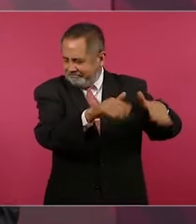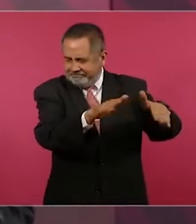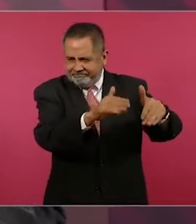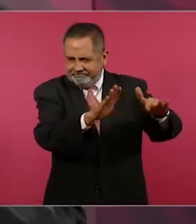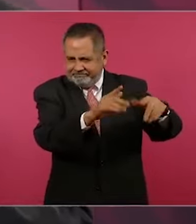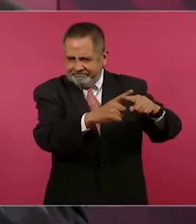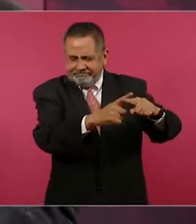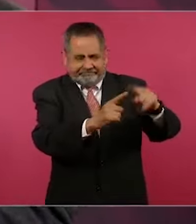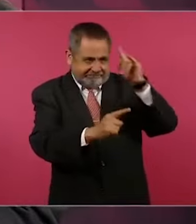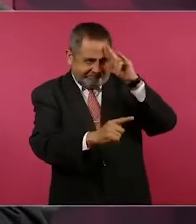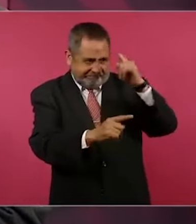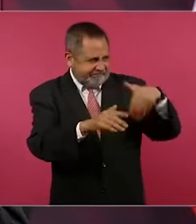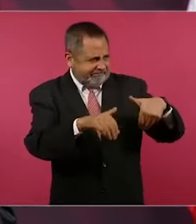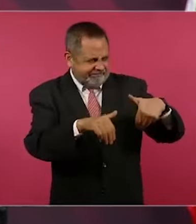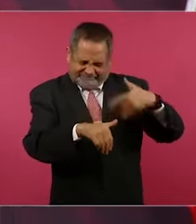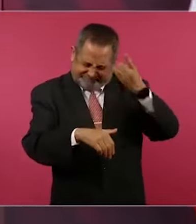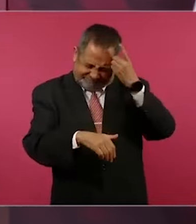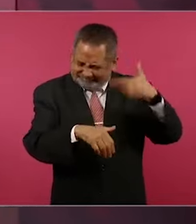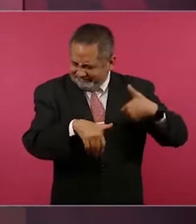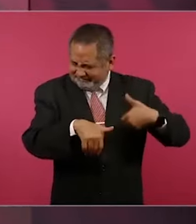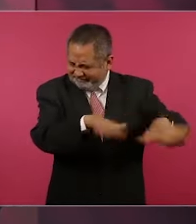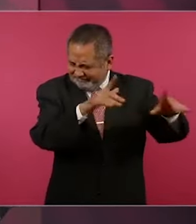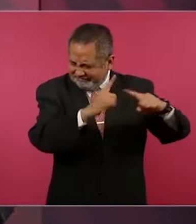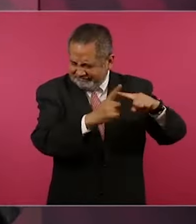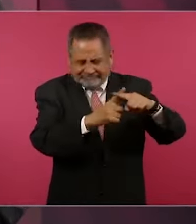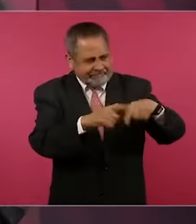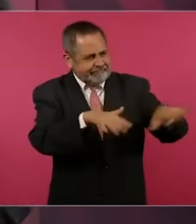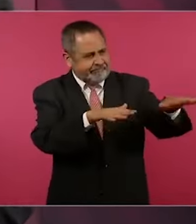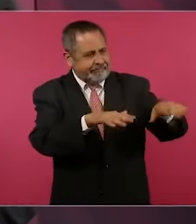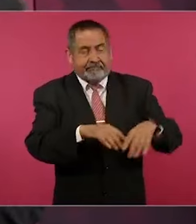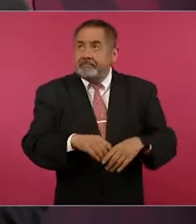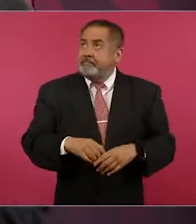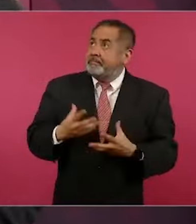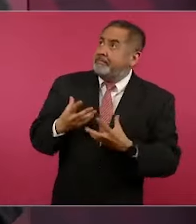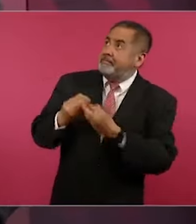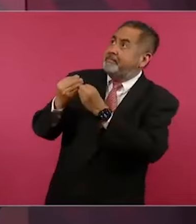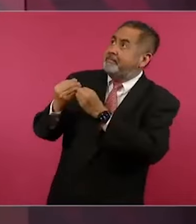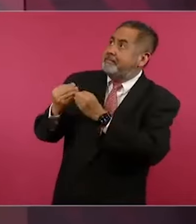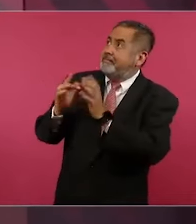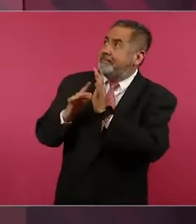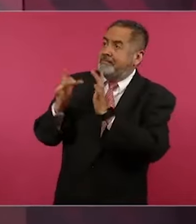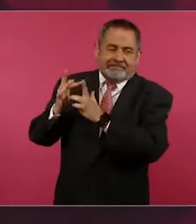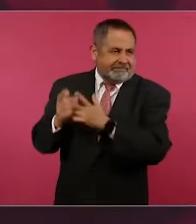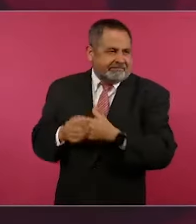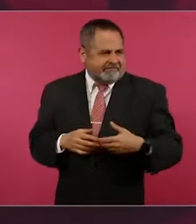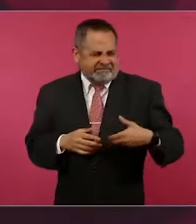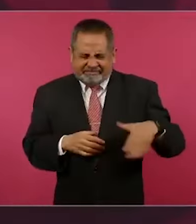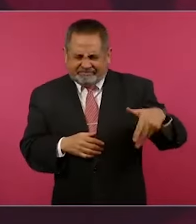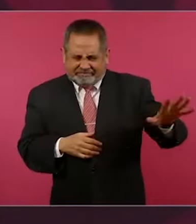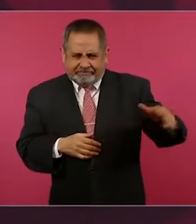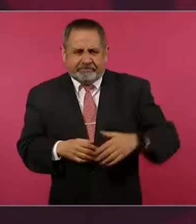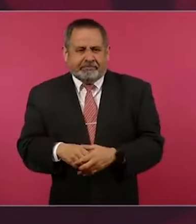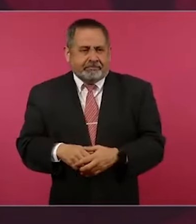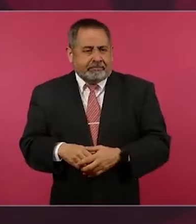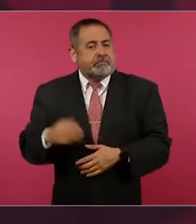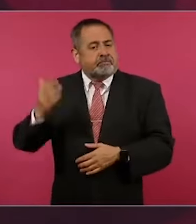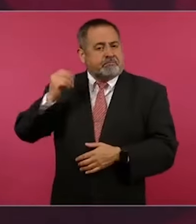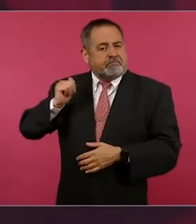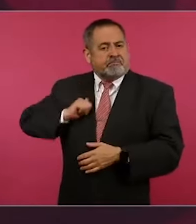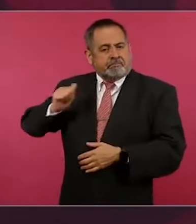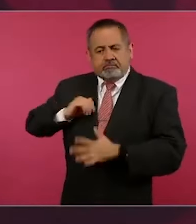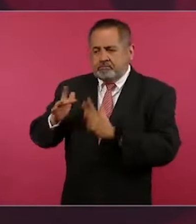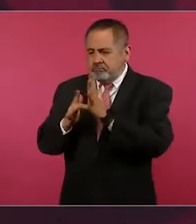Que se vaya el demonio y que venga Jesús, que se luchó por los pobres